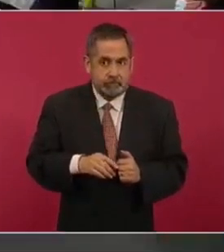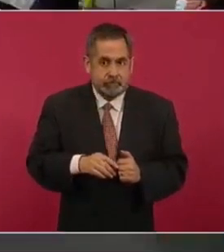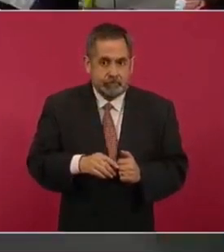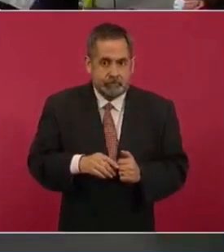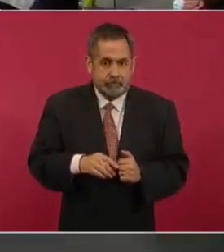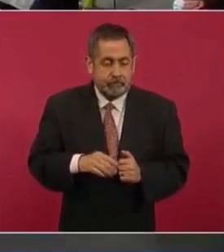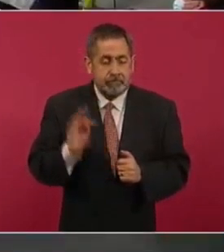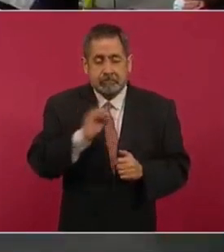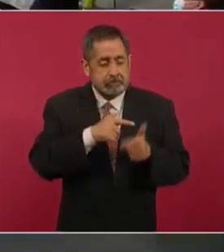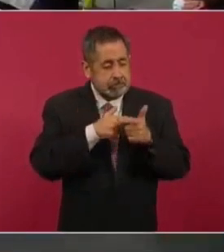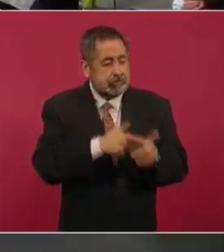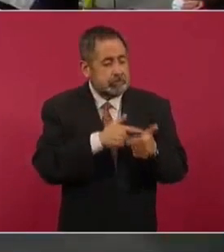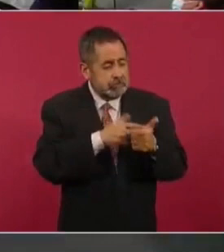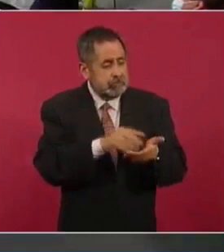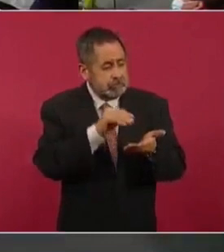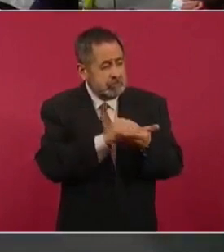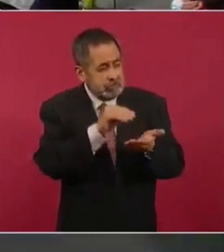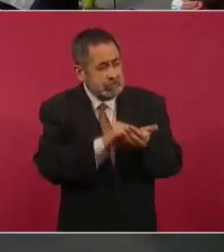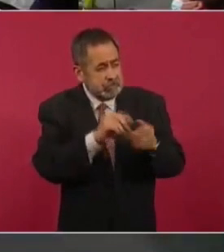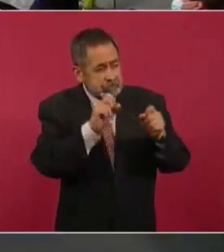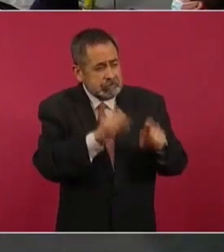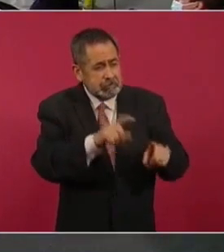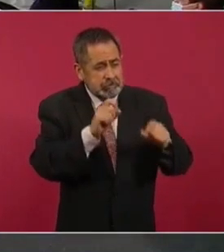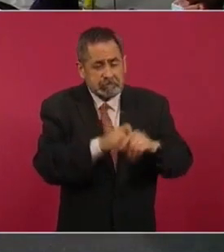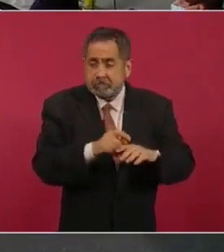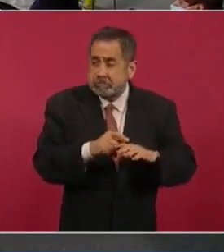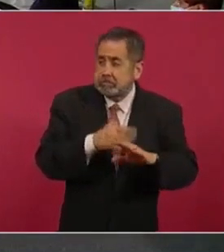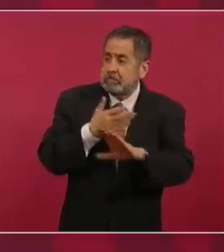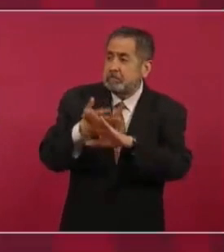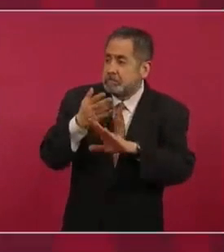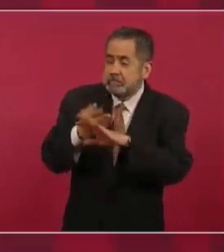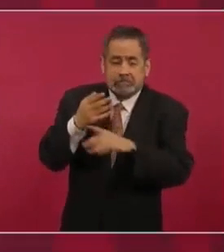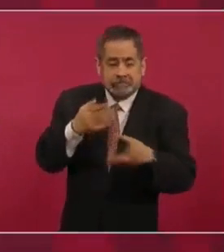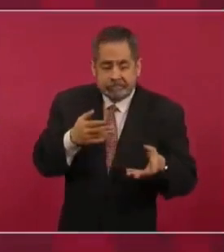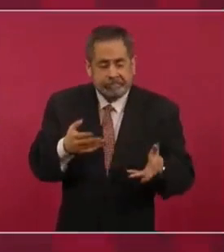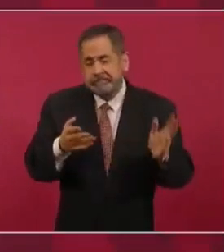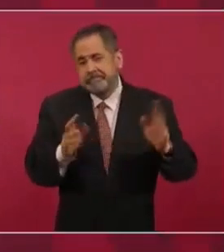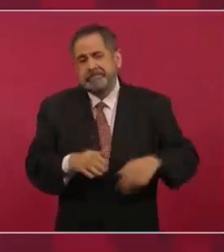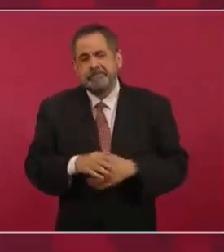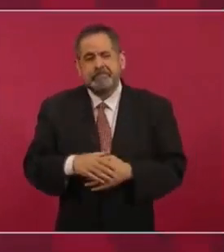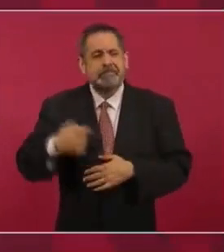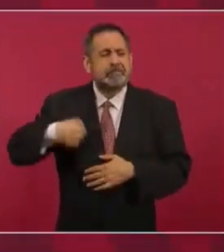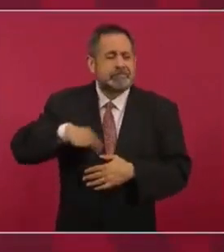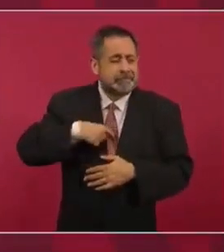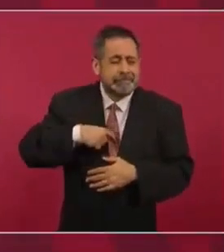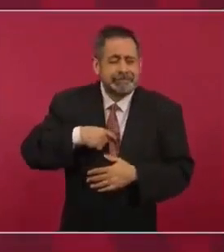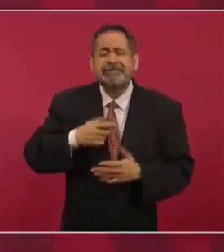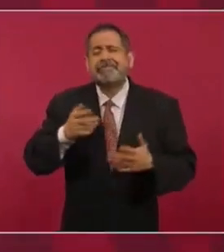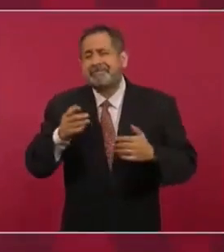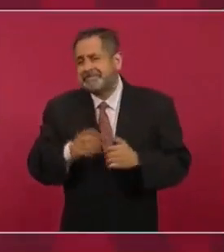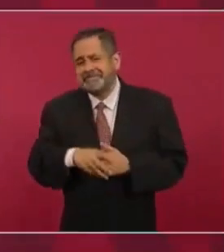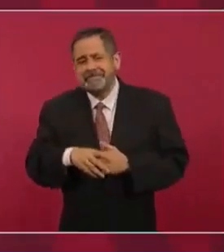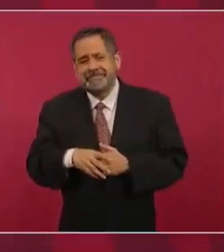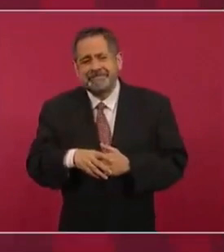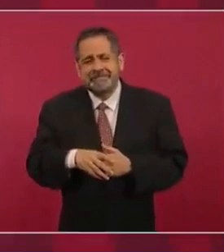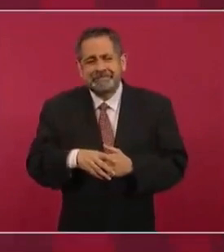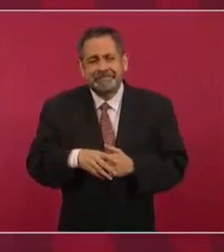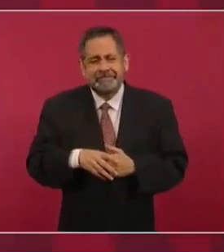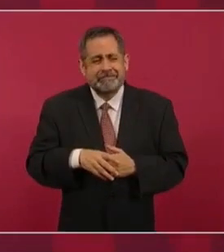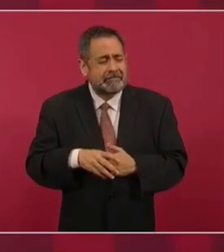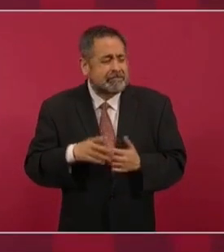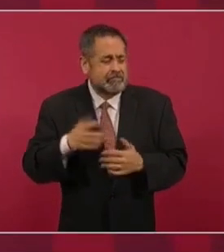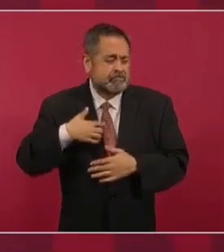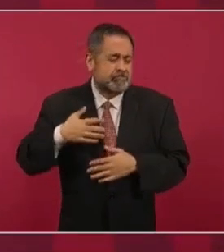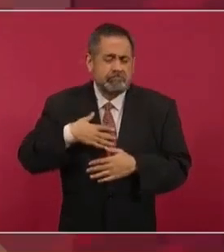siguen así, haciendo labor de zapa, pues nosotros vamos a ejercer